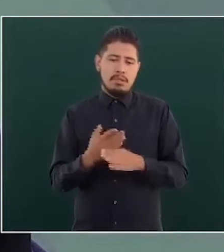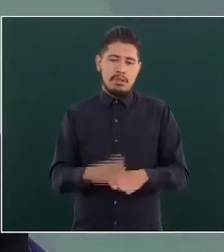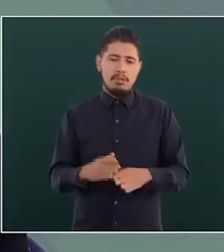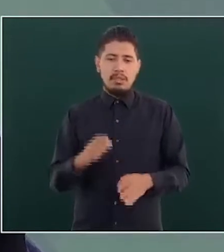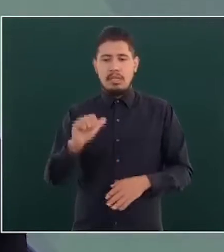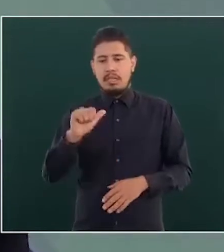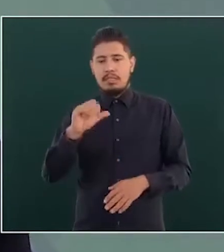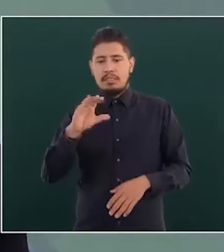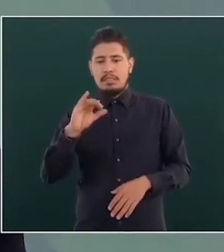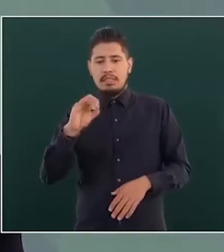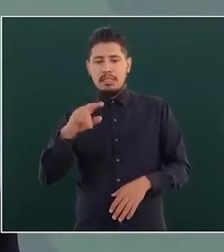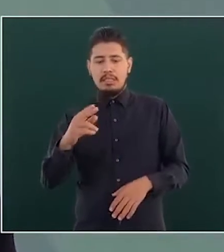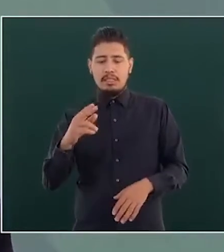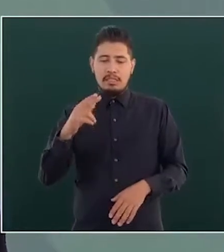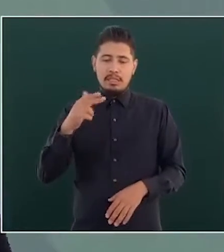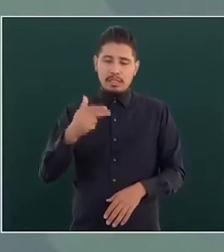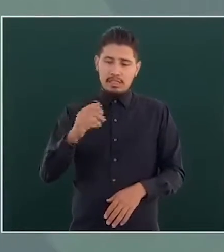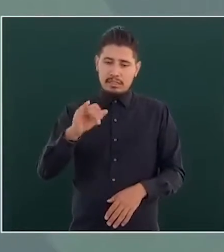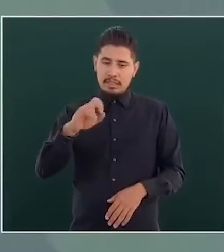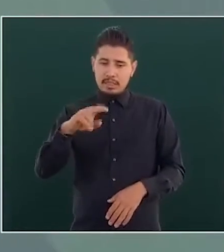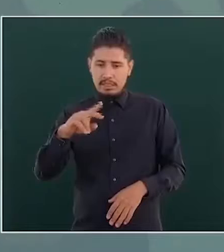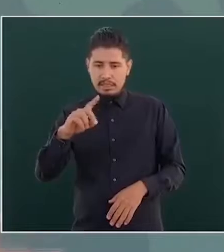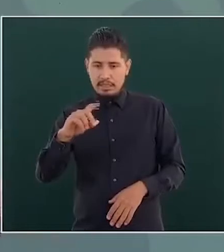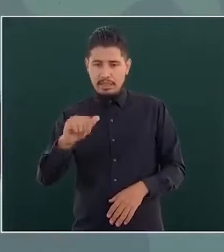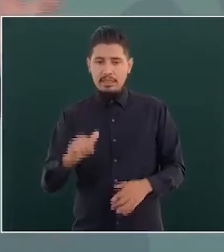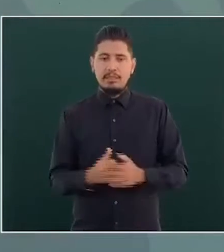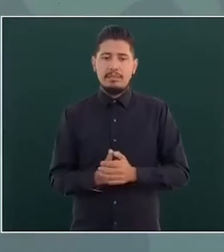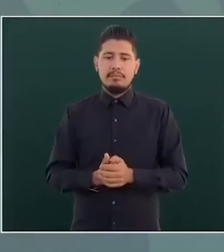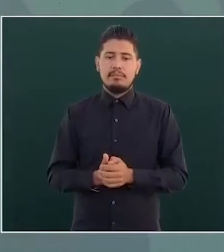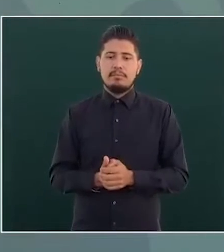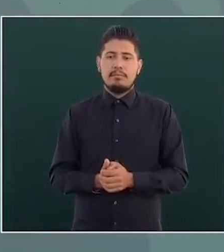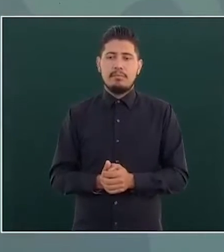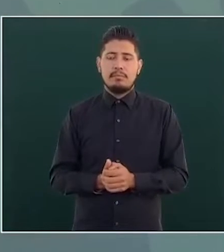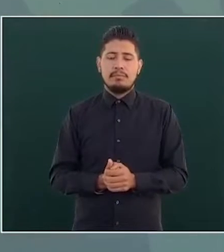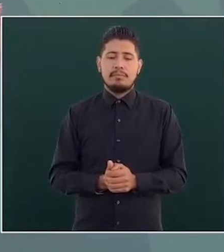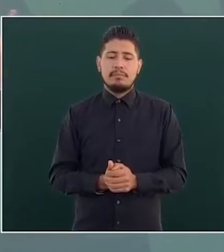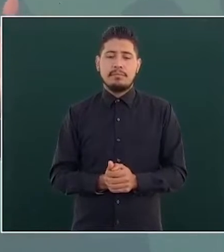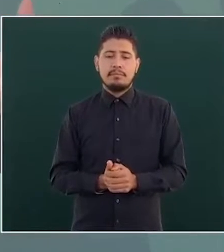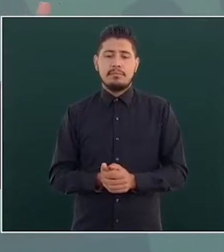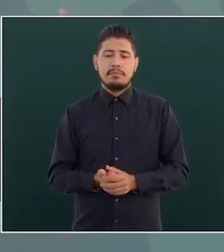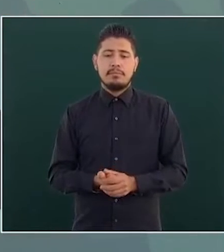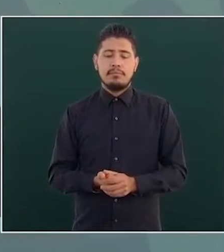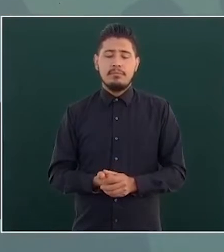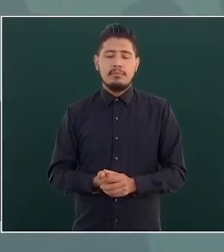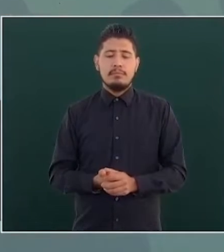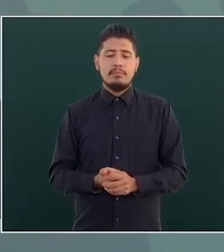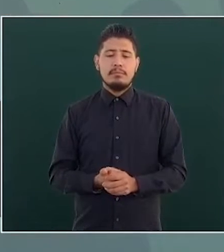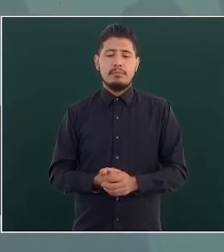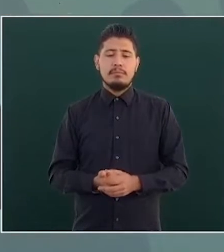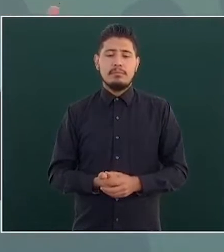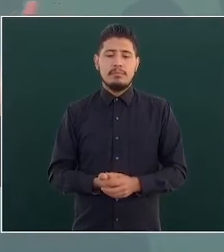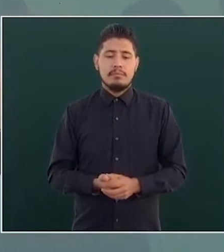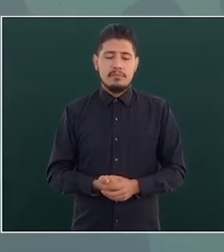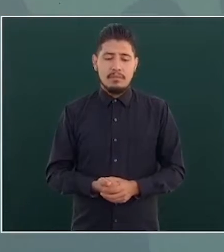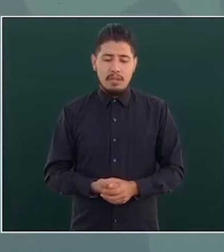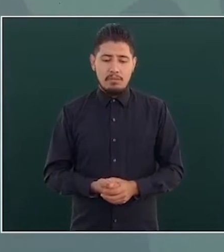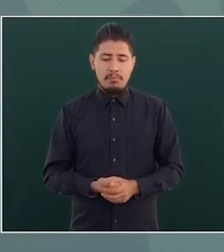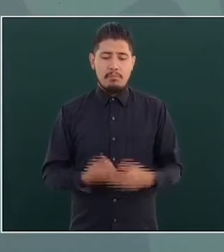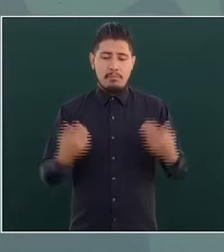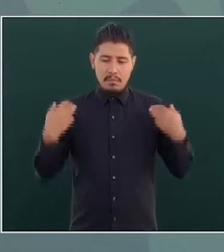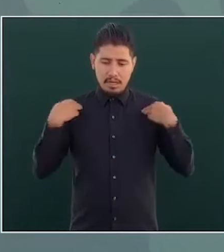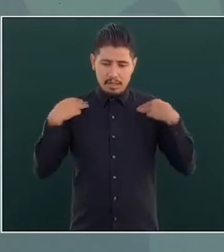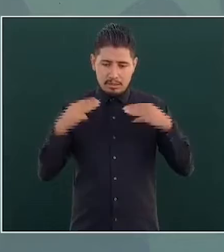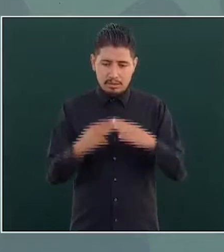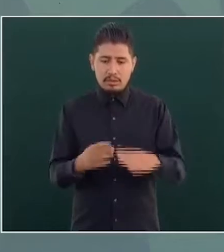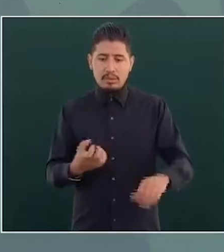Secretaría de Hacienda y es llevar a los maestros